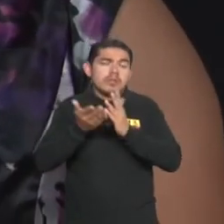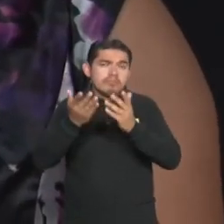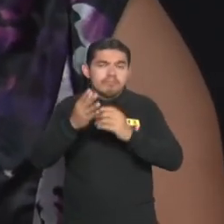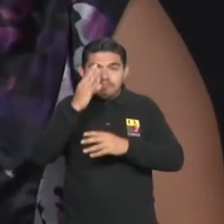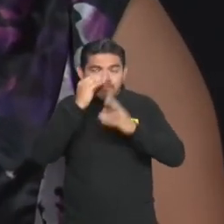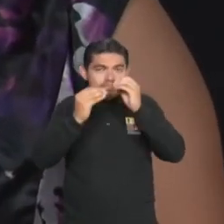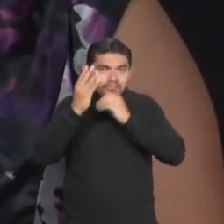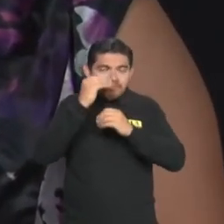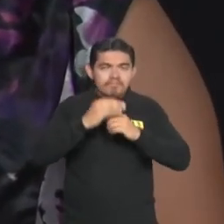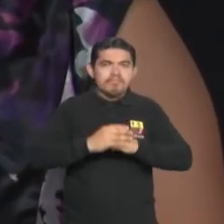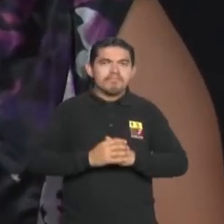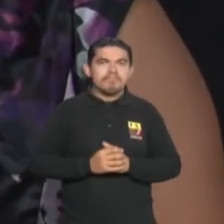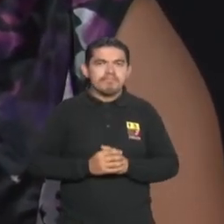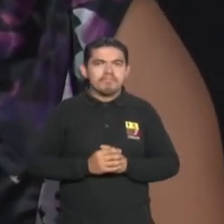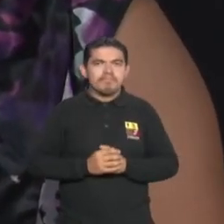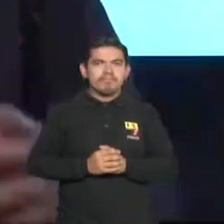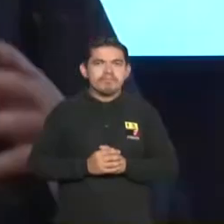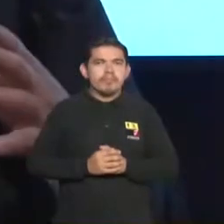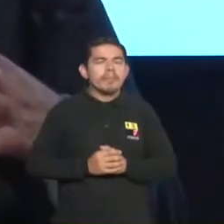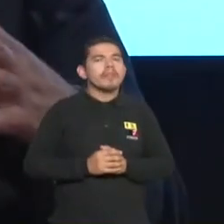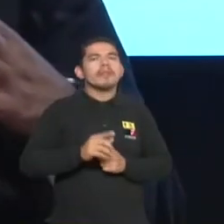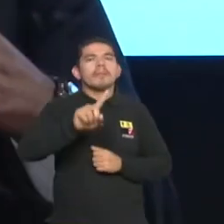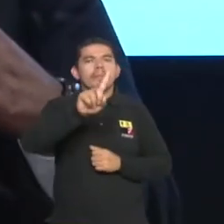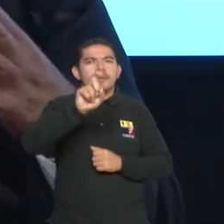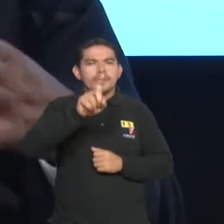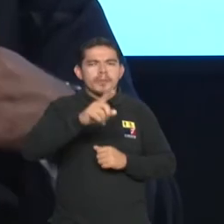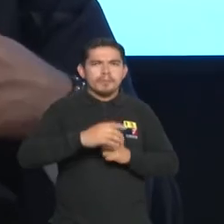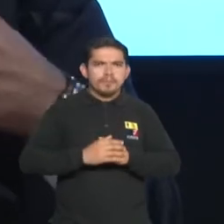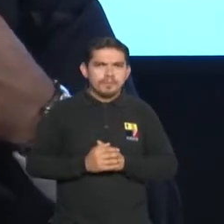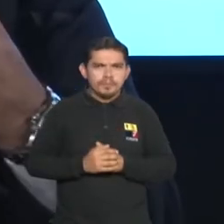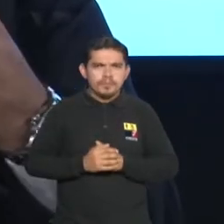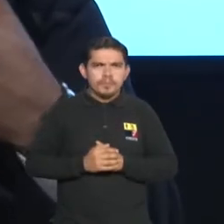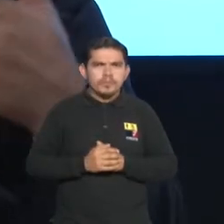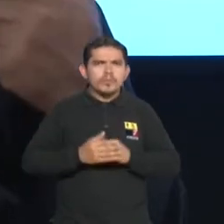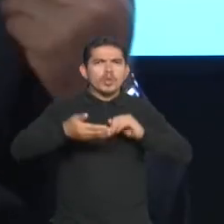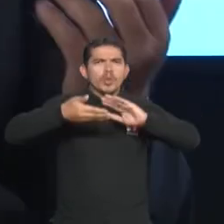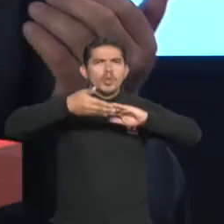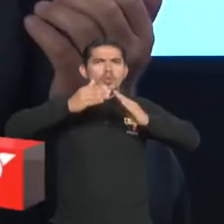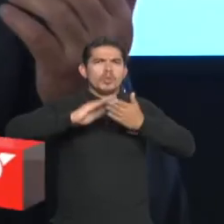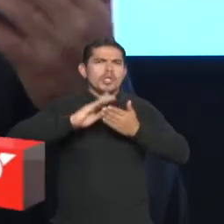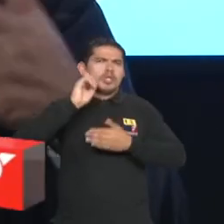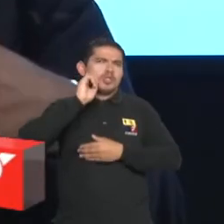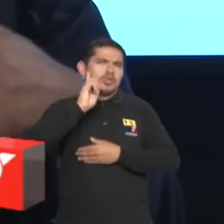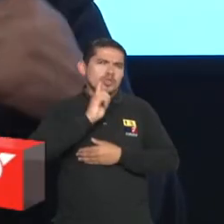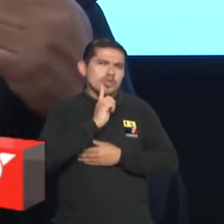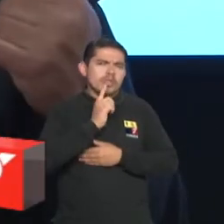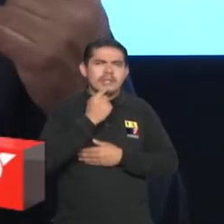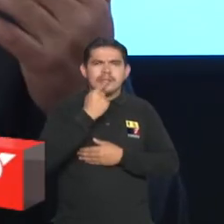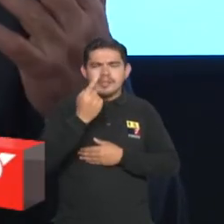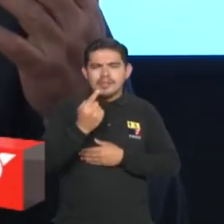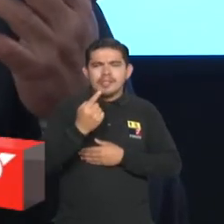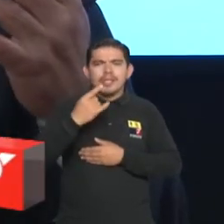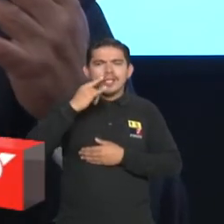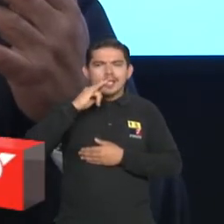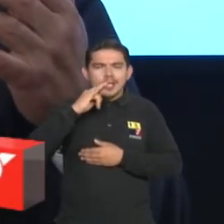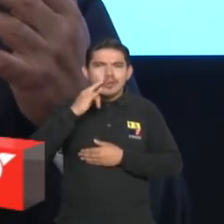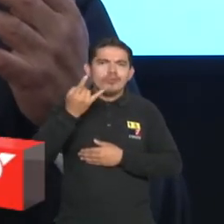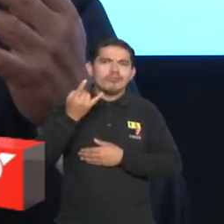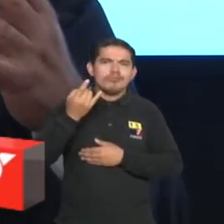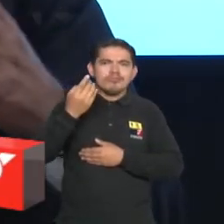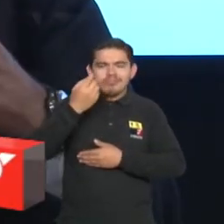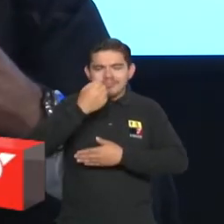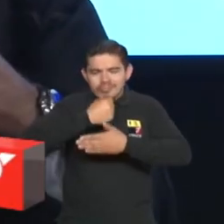aprendizaje de interpretación. Cuando hablamos de la comunidad sorda, siempre vamos reflejando desde los niños, del nacimiento y crecimiento, el desarrollo.